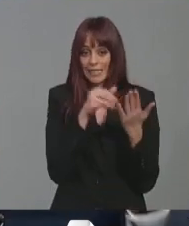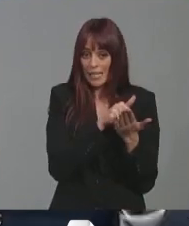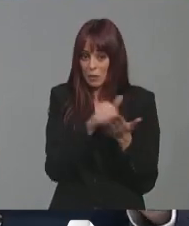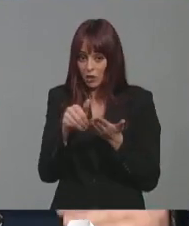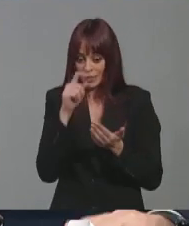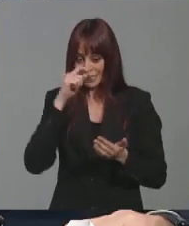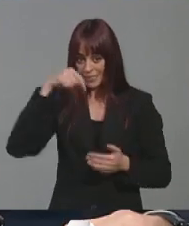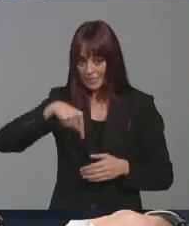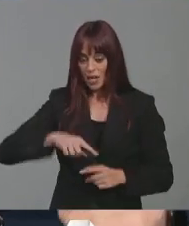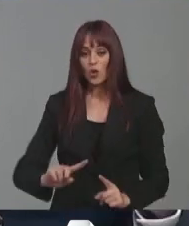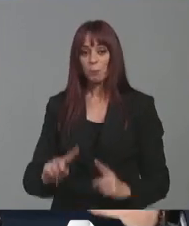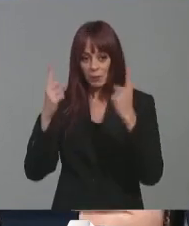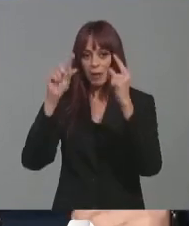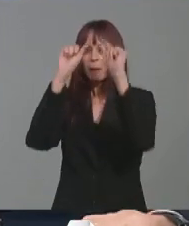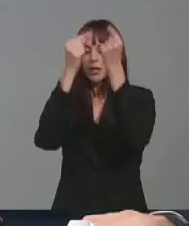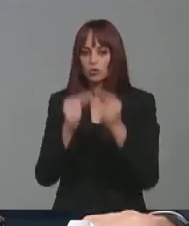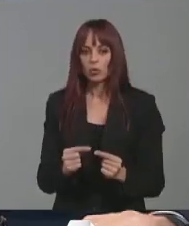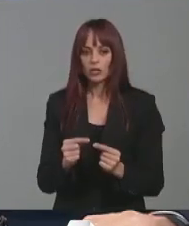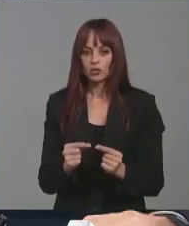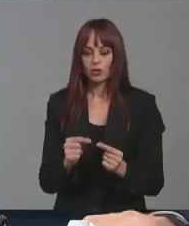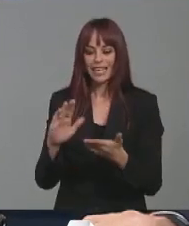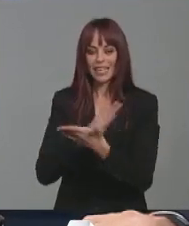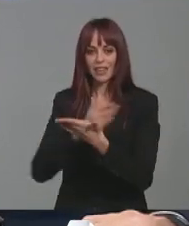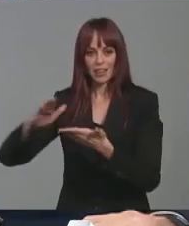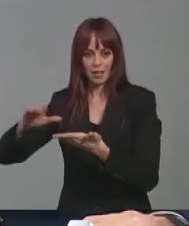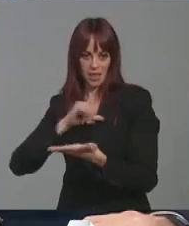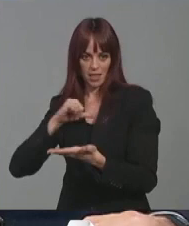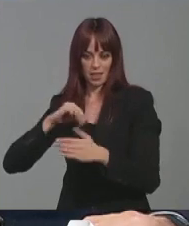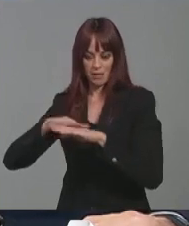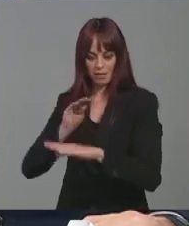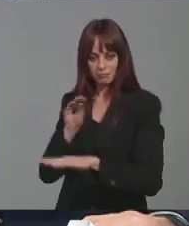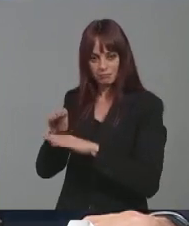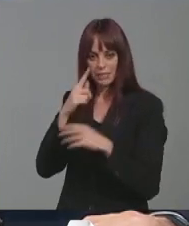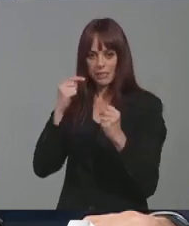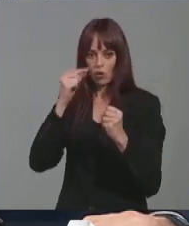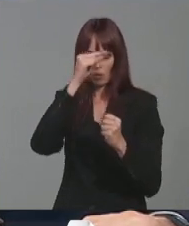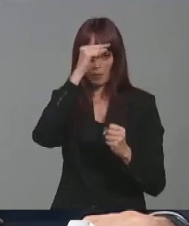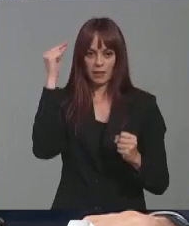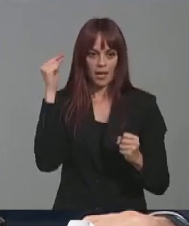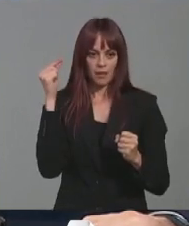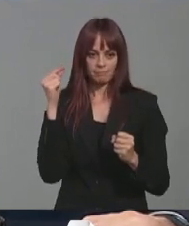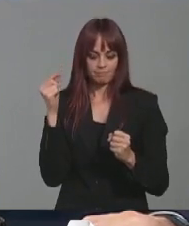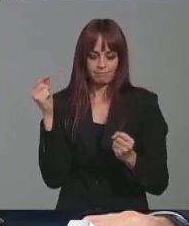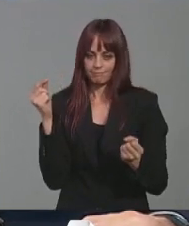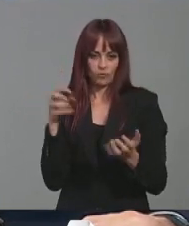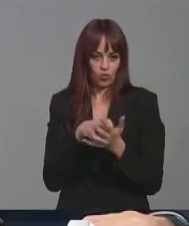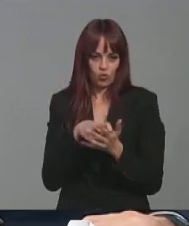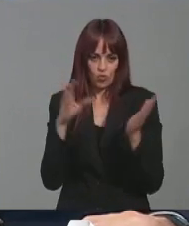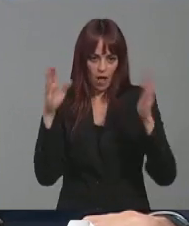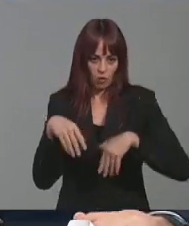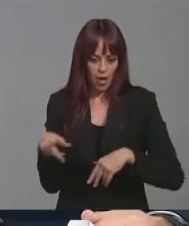primera vez se hace un presupuesto finalista, un presupuesto independiente para salud mental y la apuesta indudablemente es